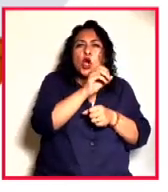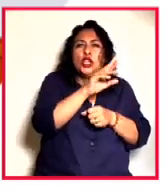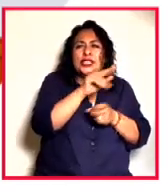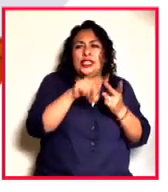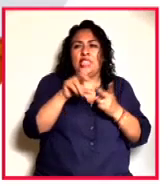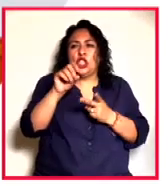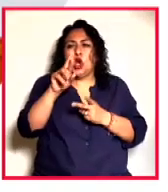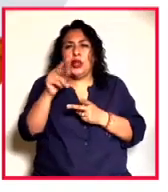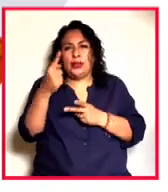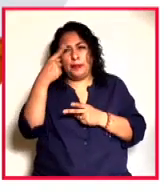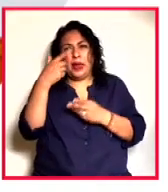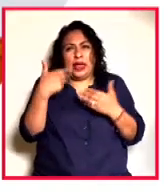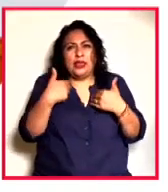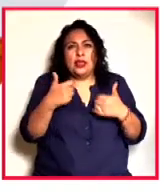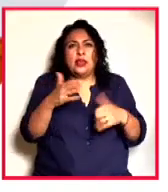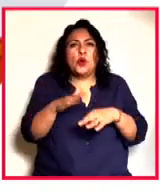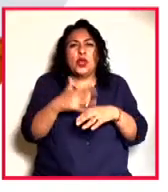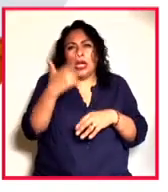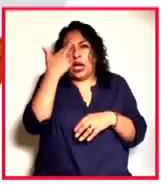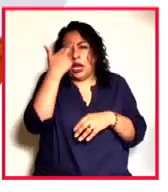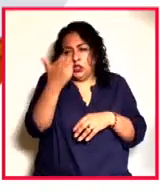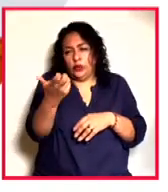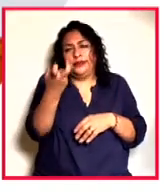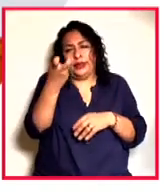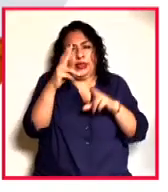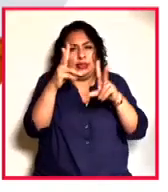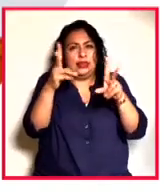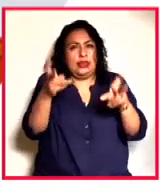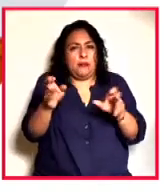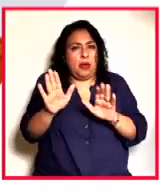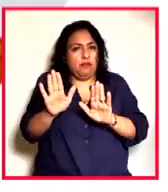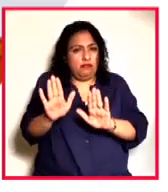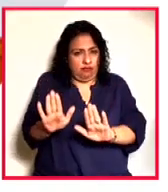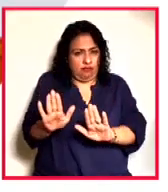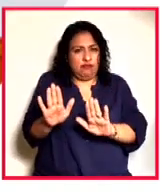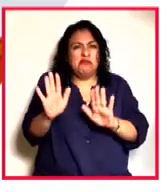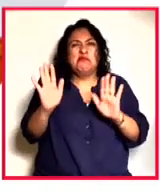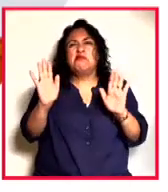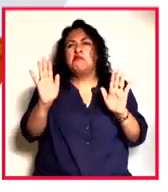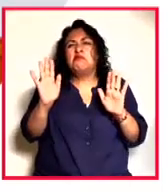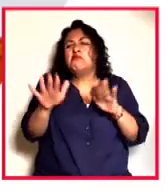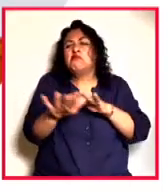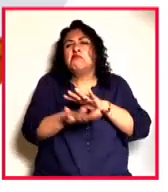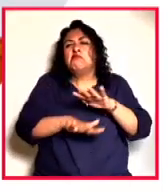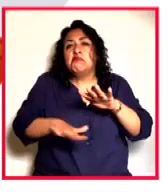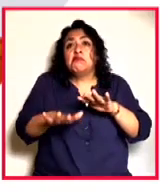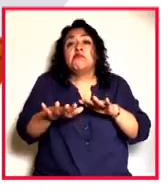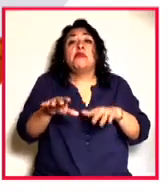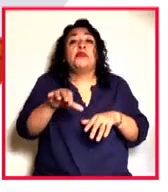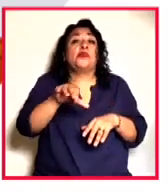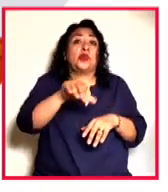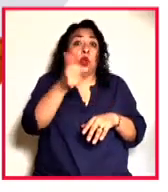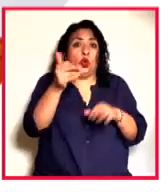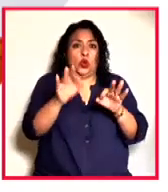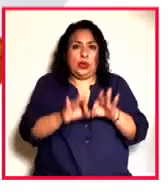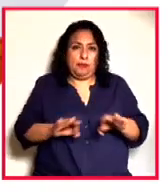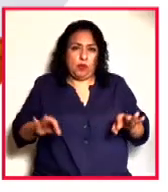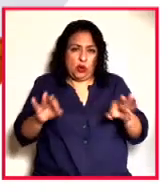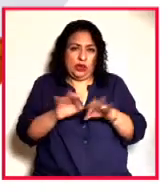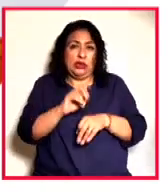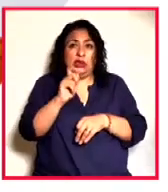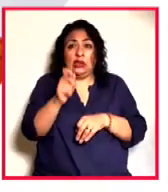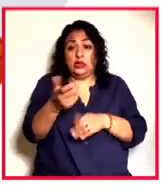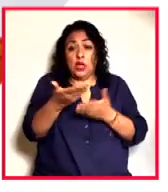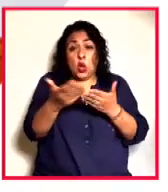para entender los motivos de uno y otro, así es que ese tema se quedó tocado de manera superficial, pero algo muy importante es que en pleno